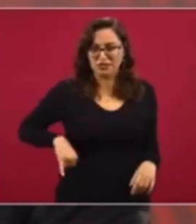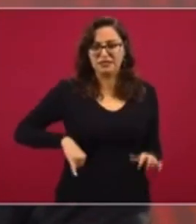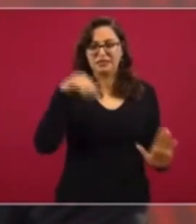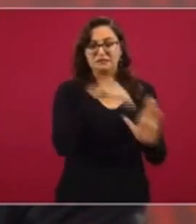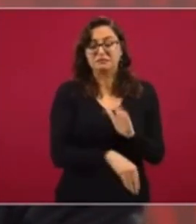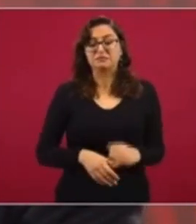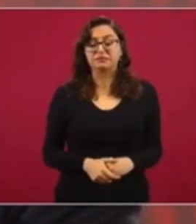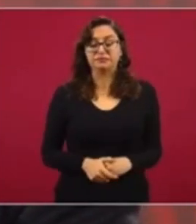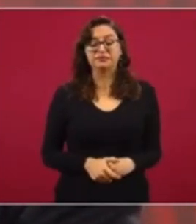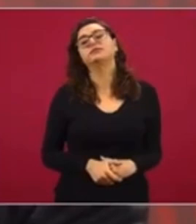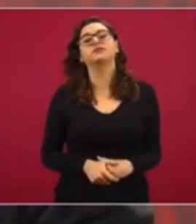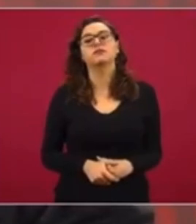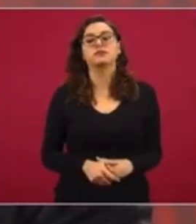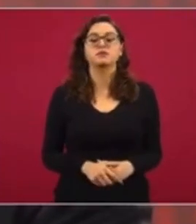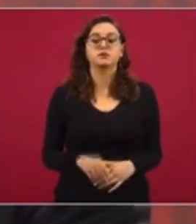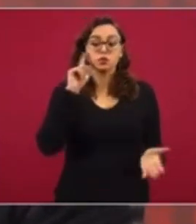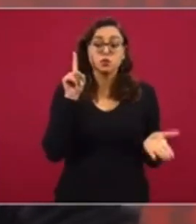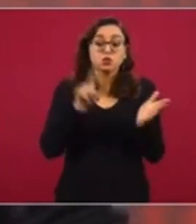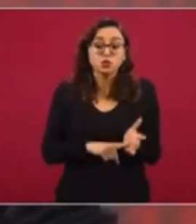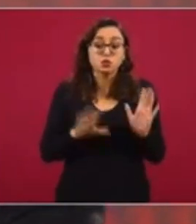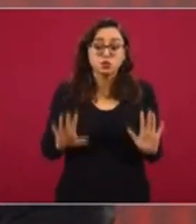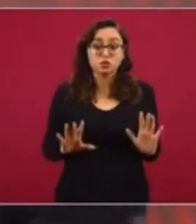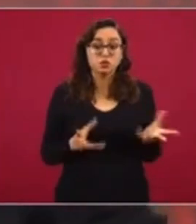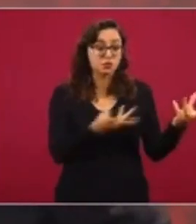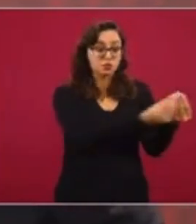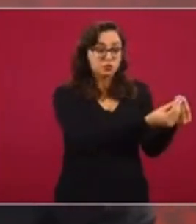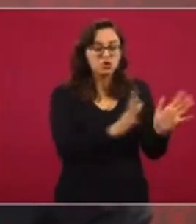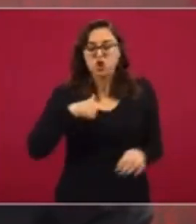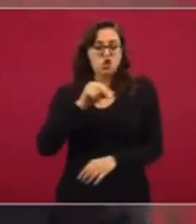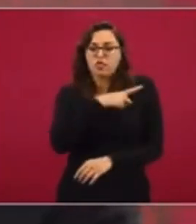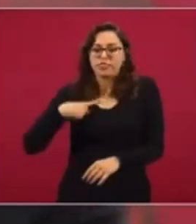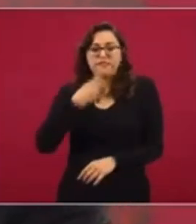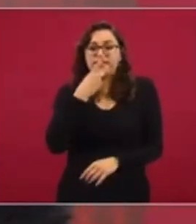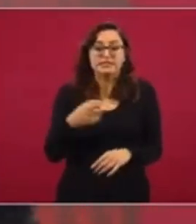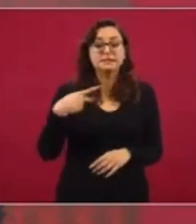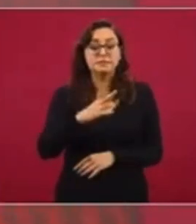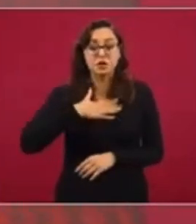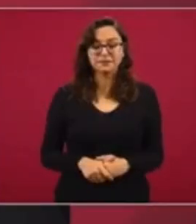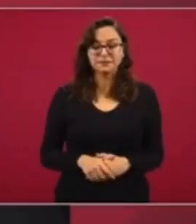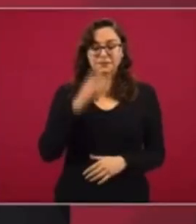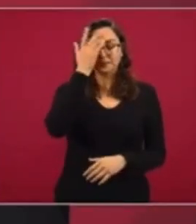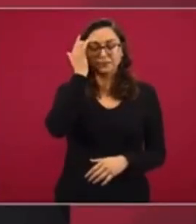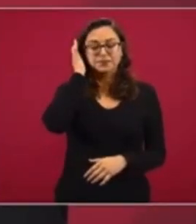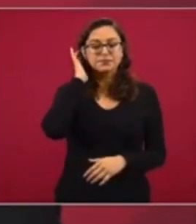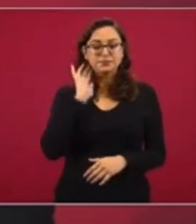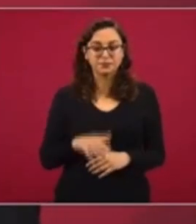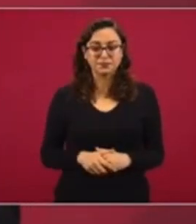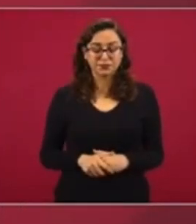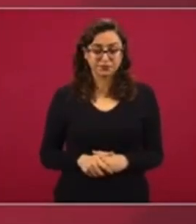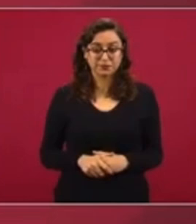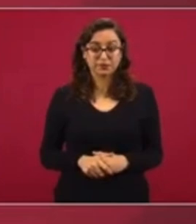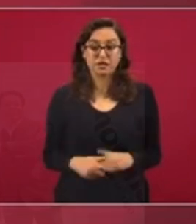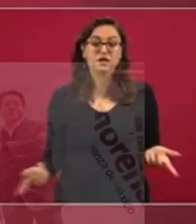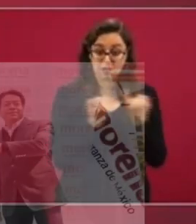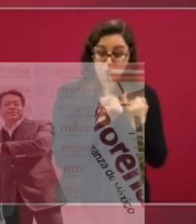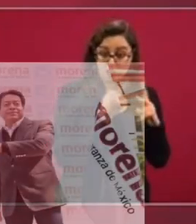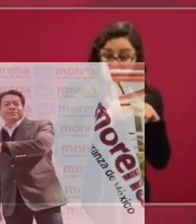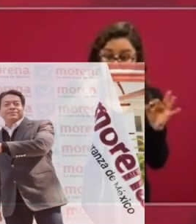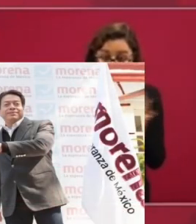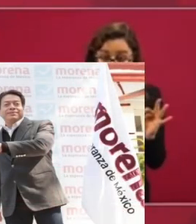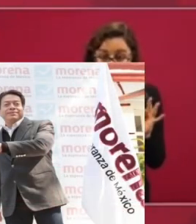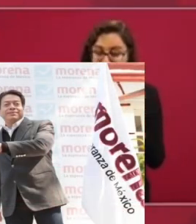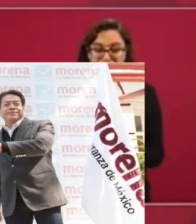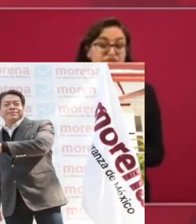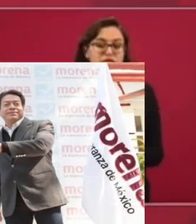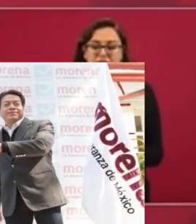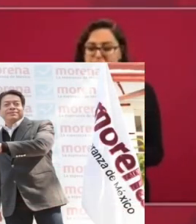alianza en contra les va a afectar más. Yo ni debería de estarlo diciendo, pero a consejo no se le niega a nadie. La política no es ciencia exacta, es